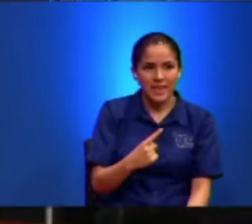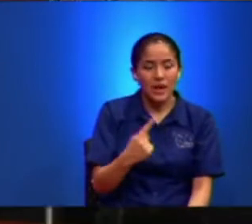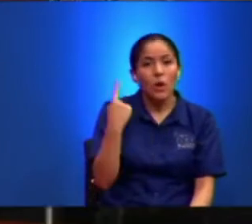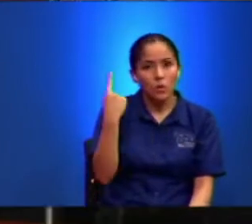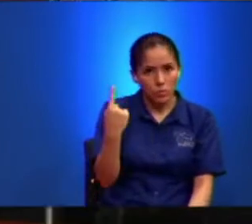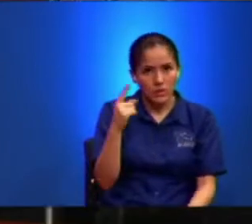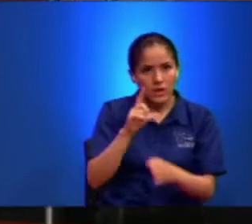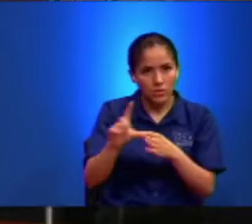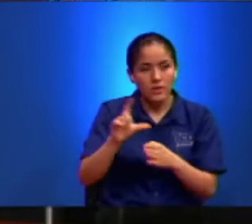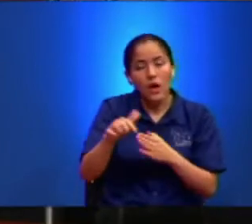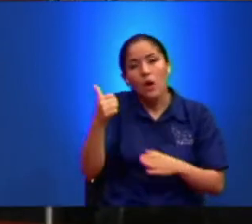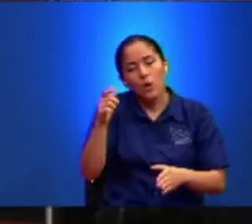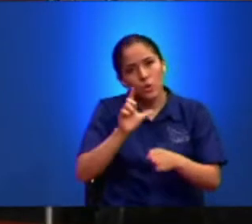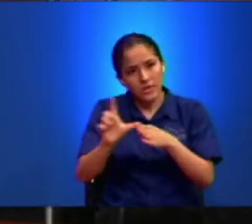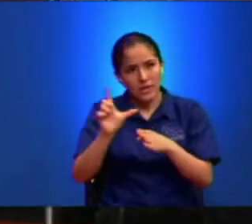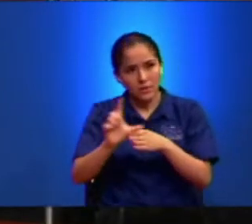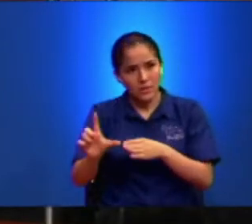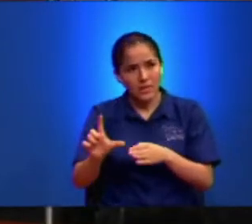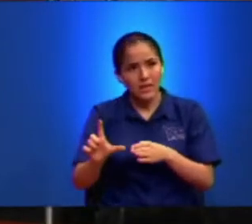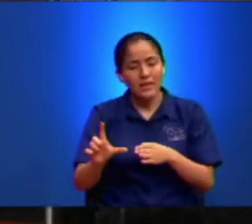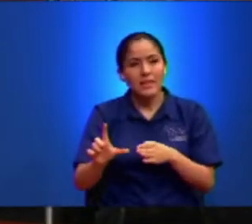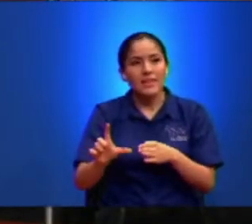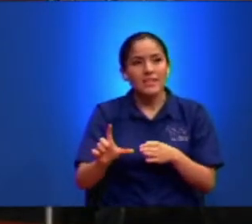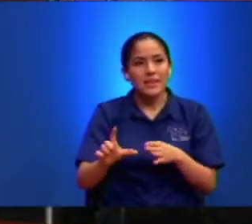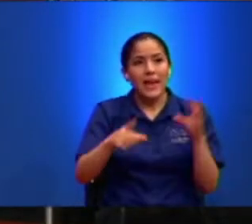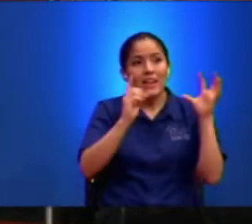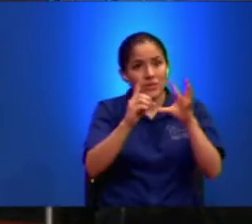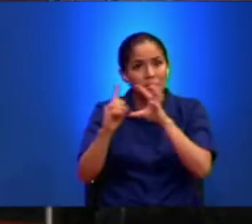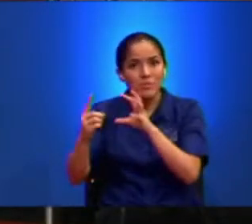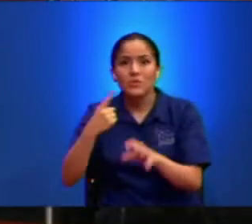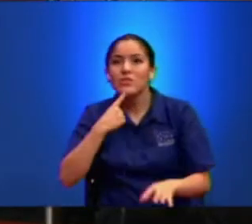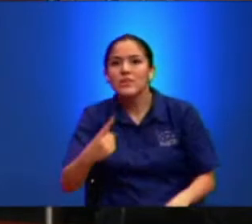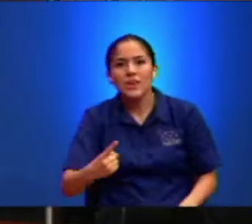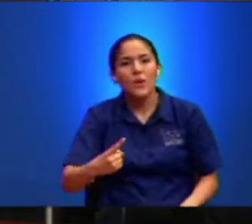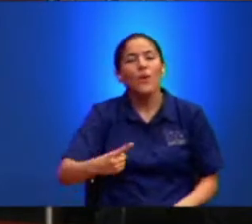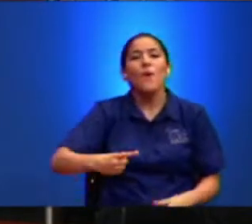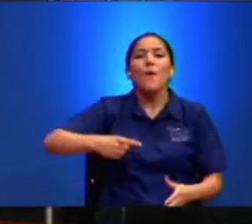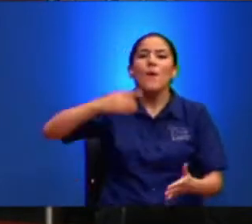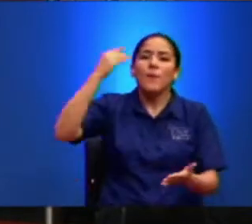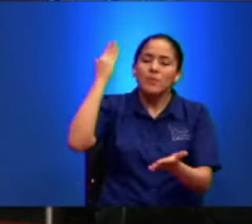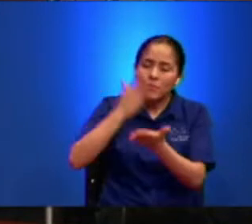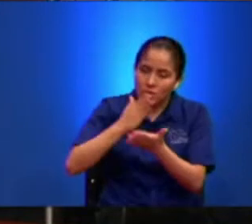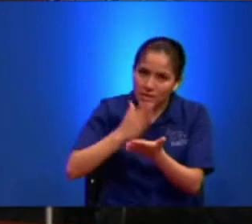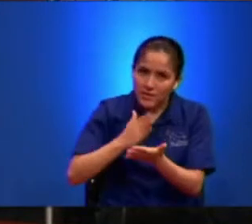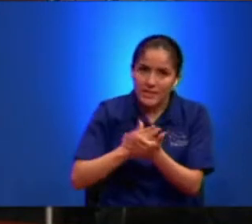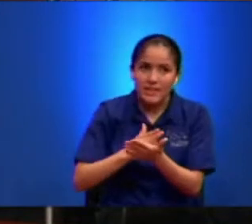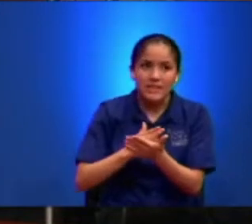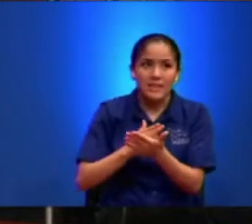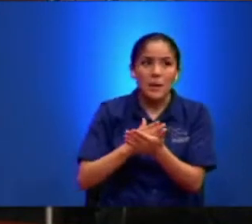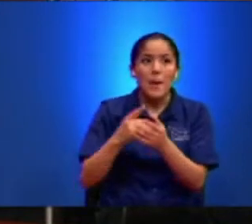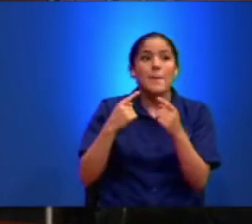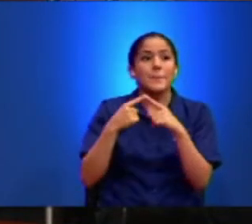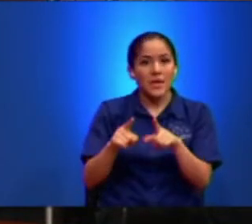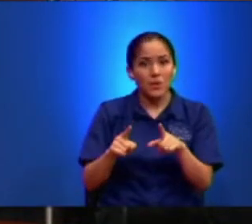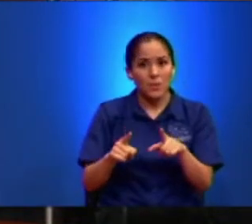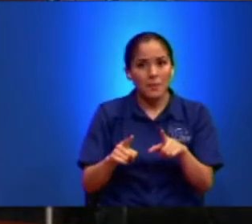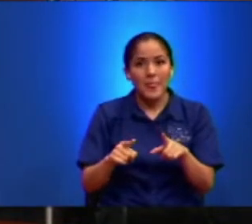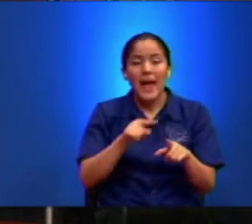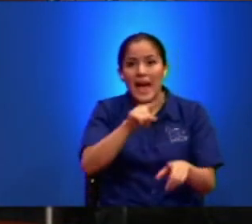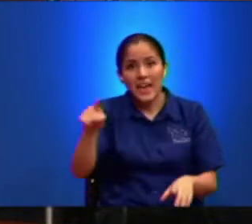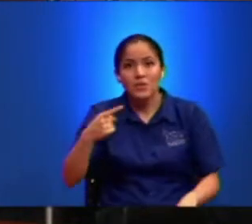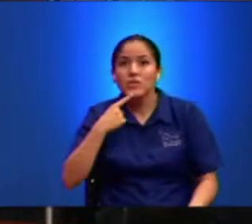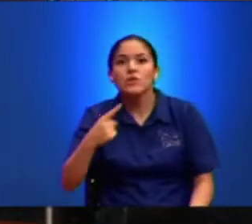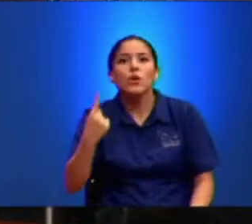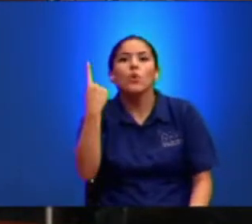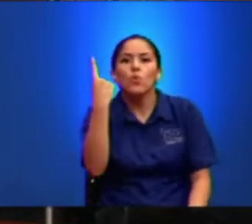Otra Cosa Es Que A Los Disípulos Se Los Dijo Muchas Veces En Cambio A Ellos Solamente Les Dijo En